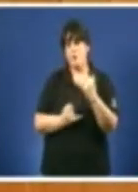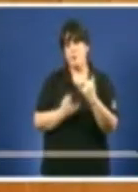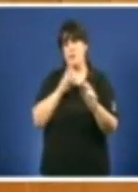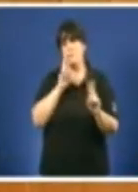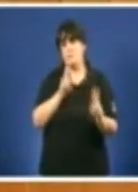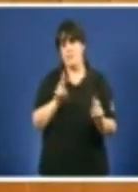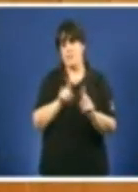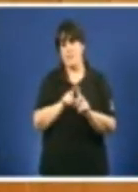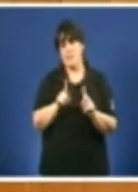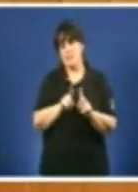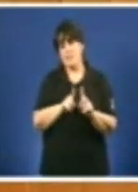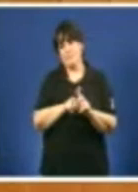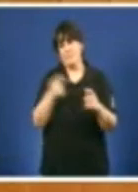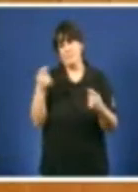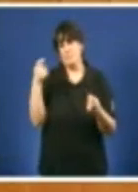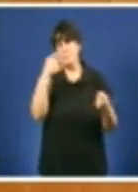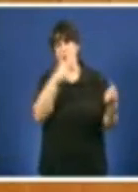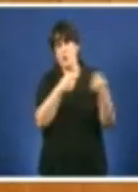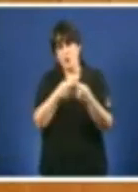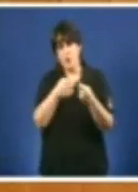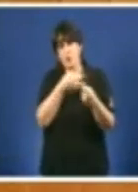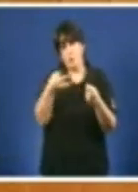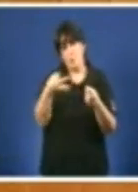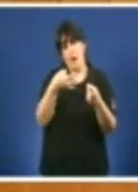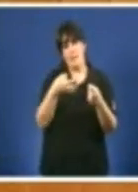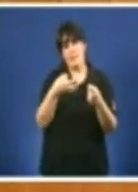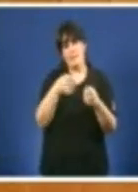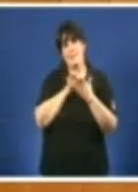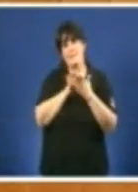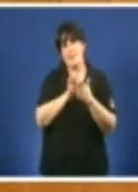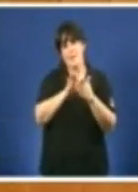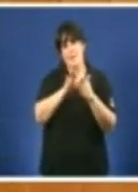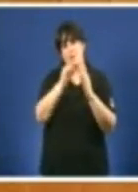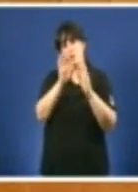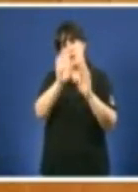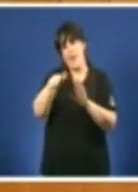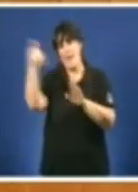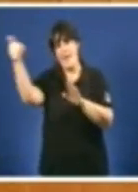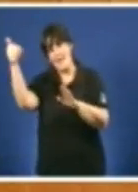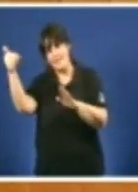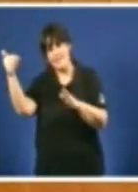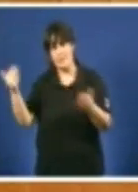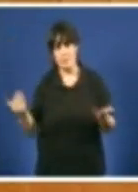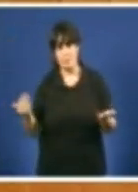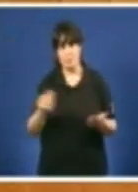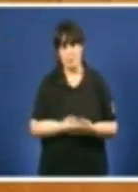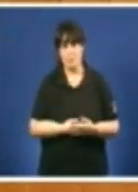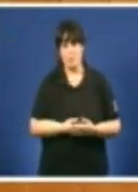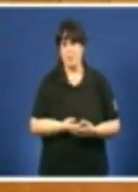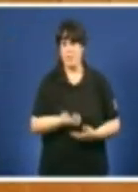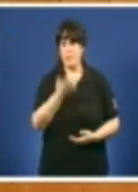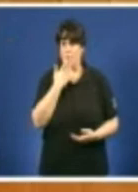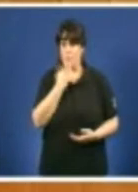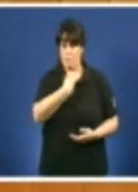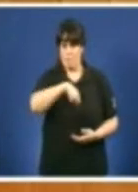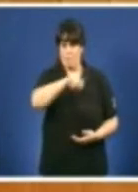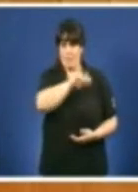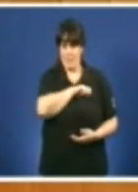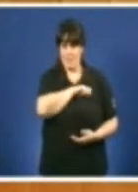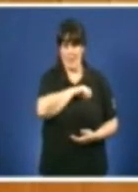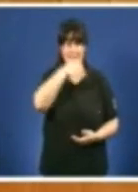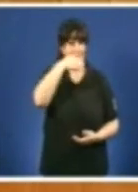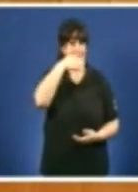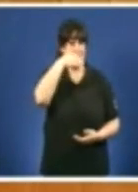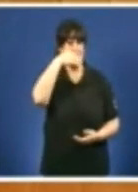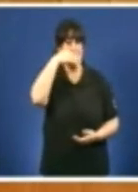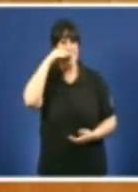concertos Así, a OCDE afirma que España é o segundo país en Europa despois de Bélsica con